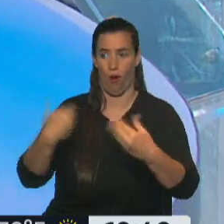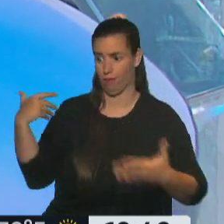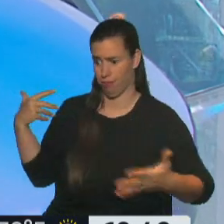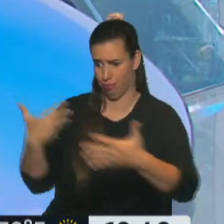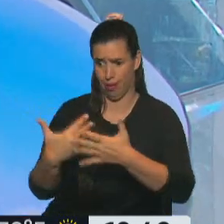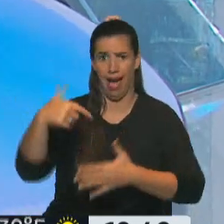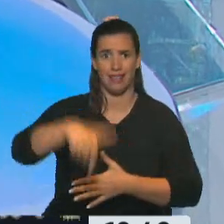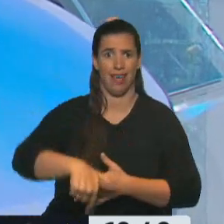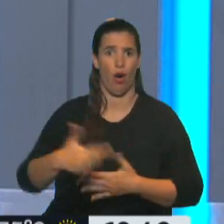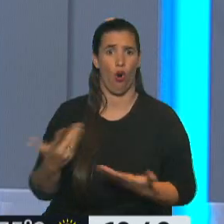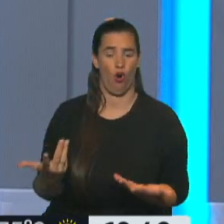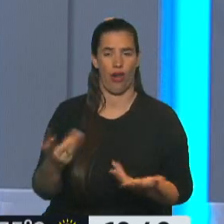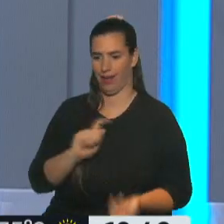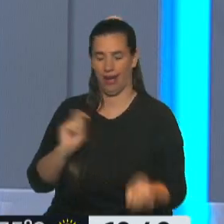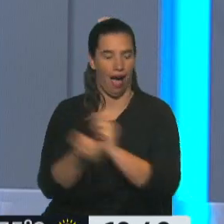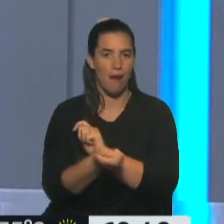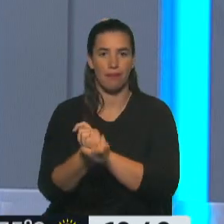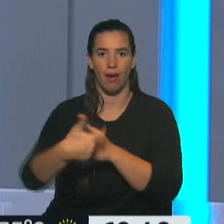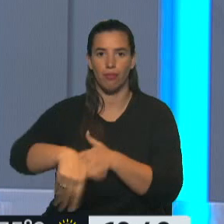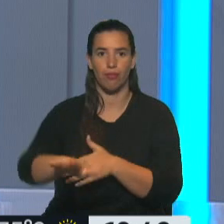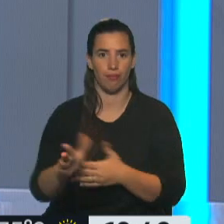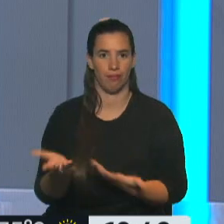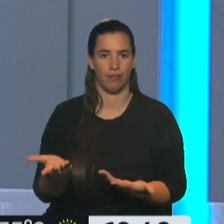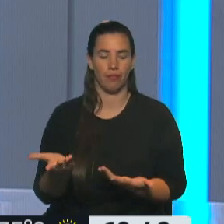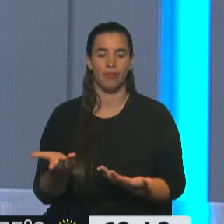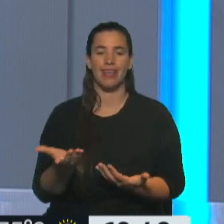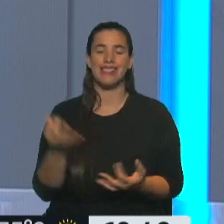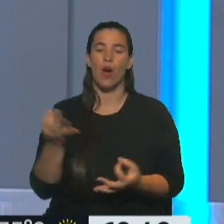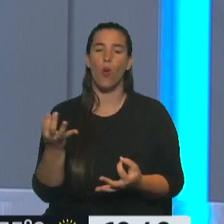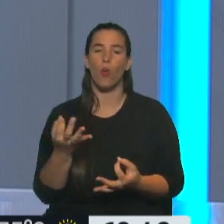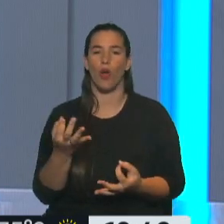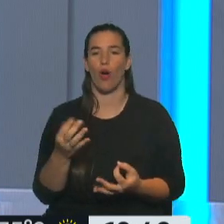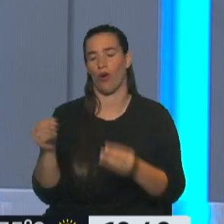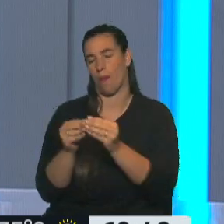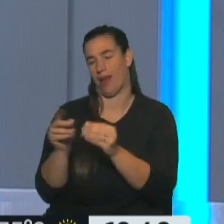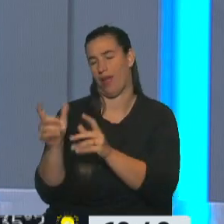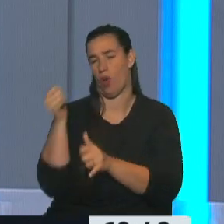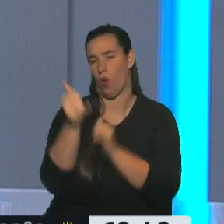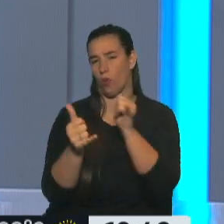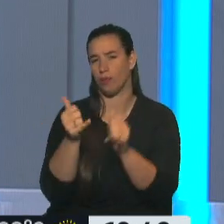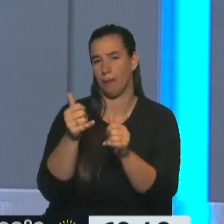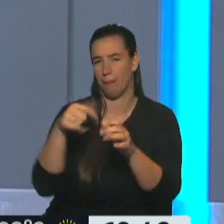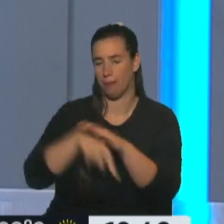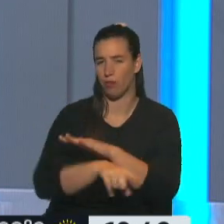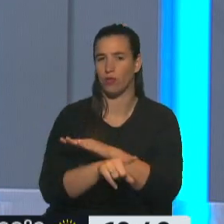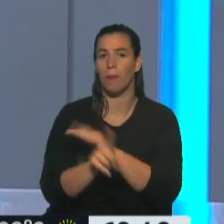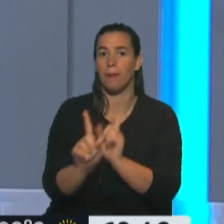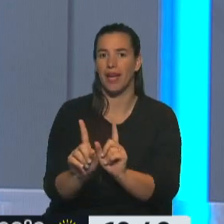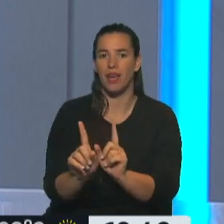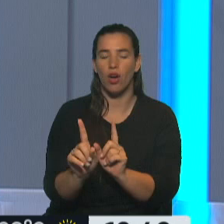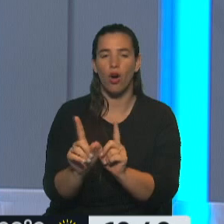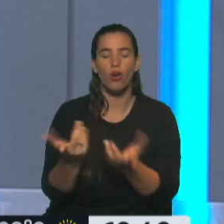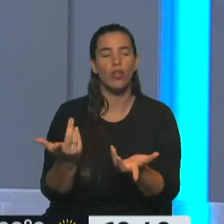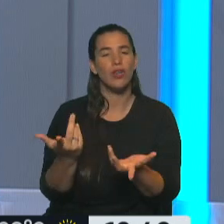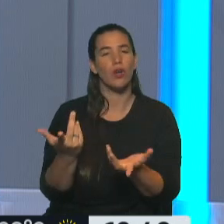Esto, además, que después seguro Rulo dirá, pero genera un nivel de inseguridad jurídica